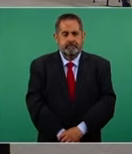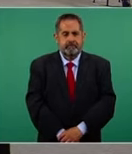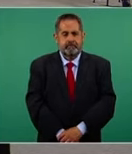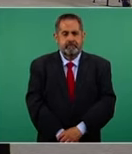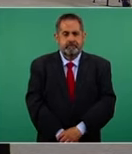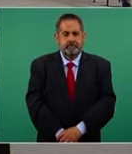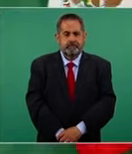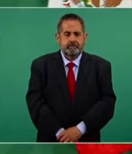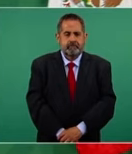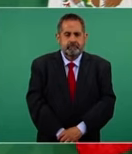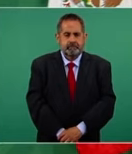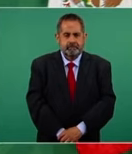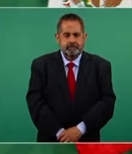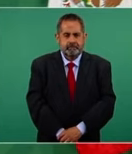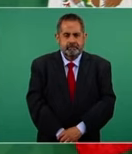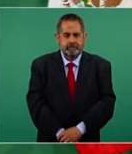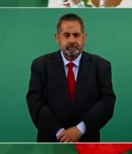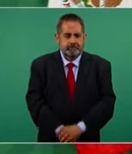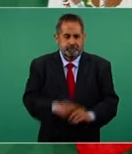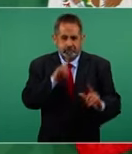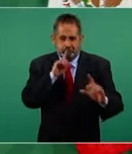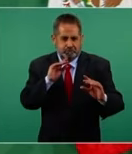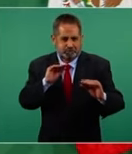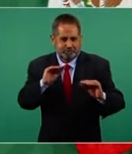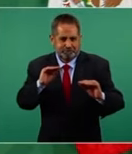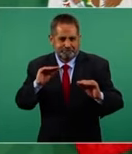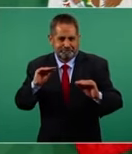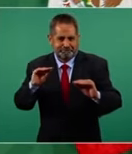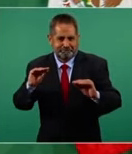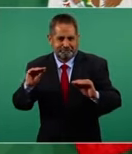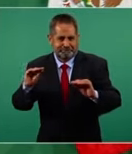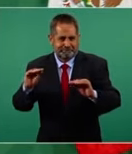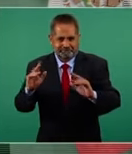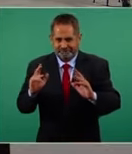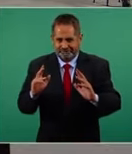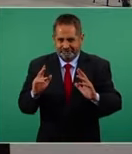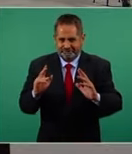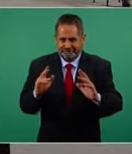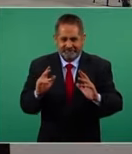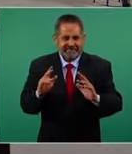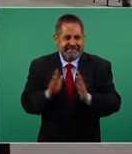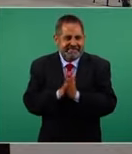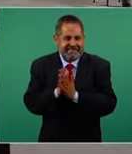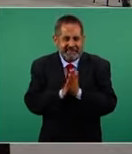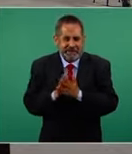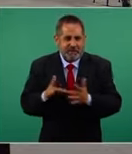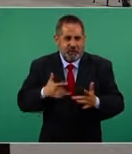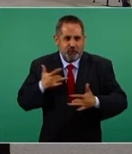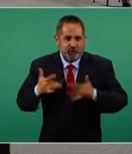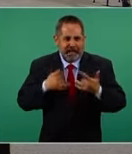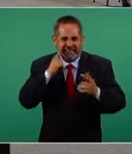Así en silencio. Es más emocionante.